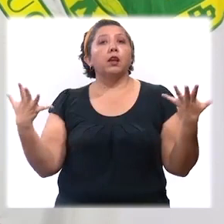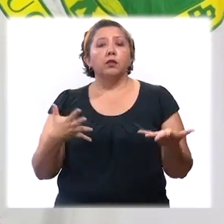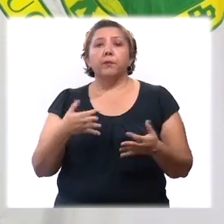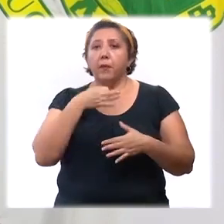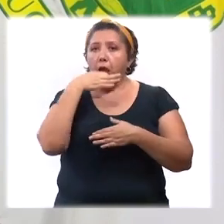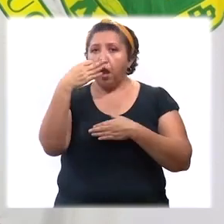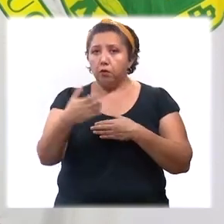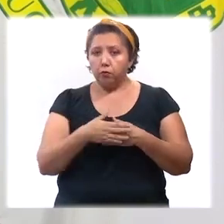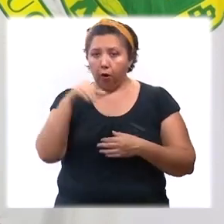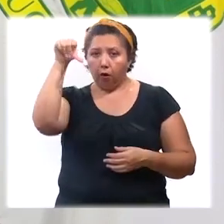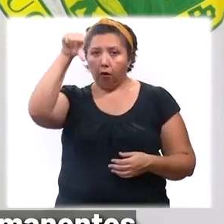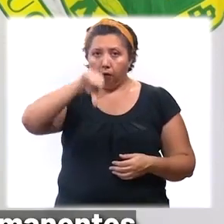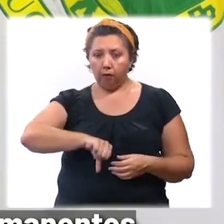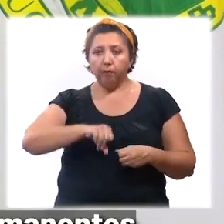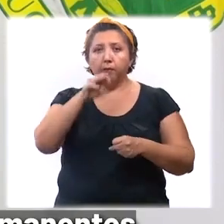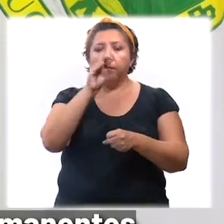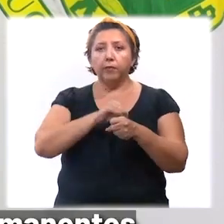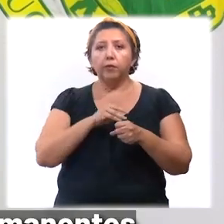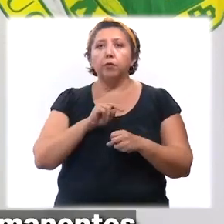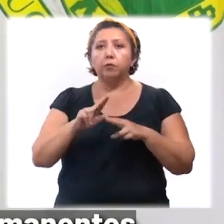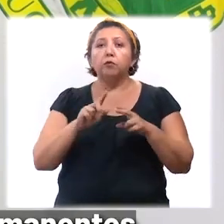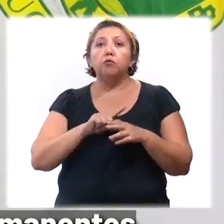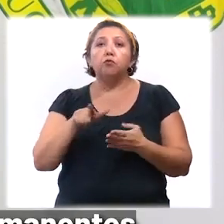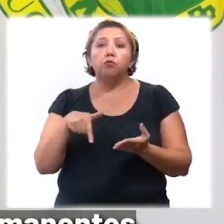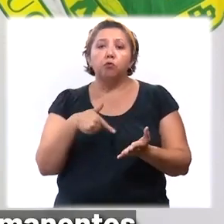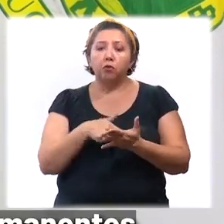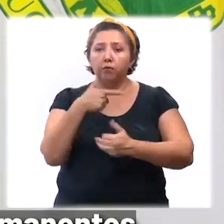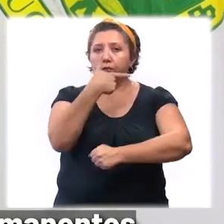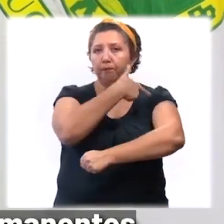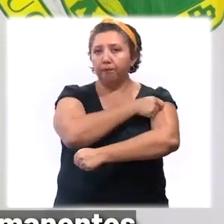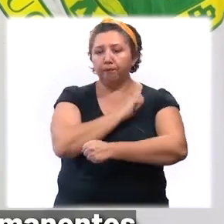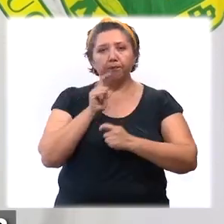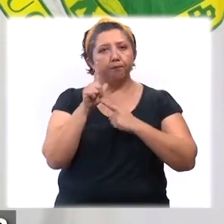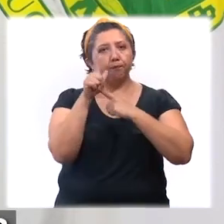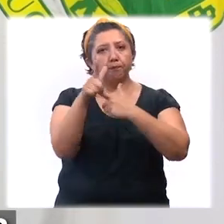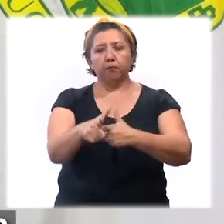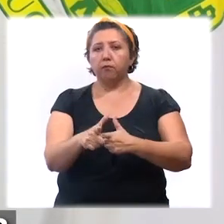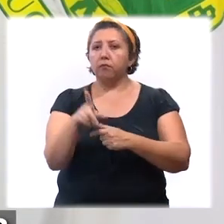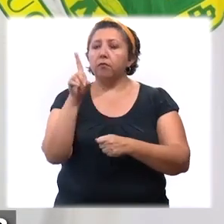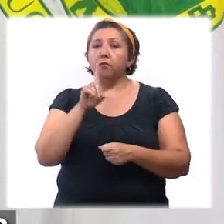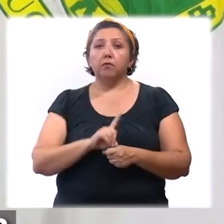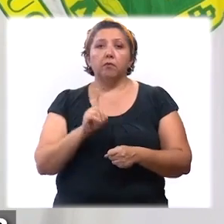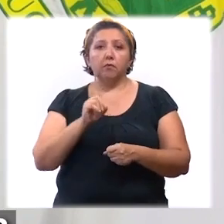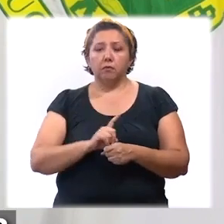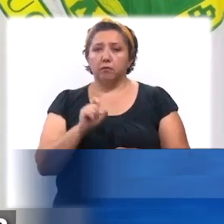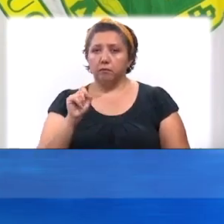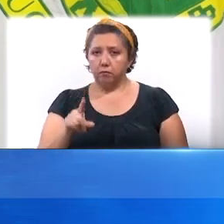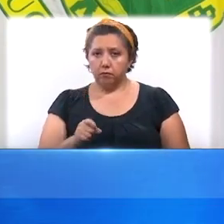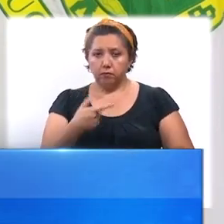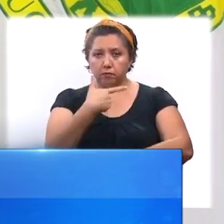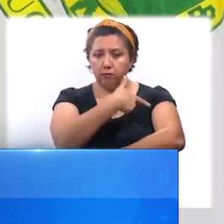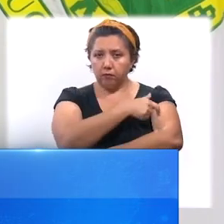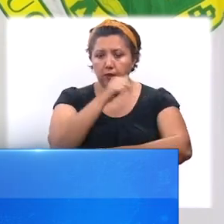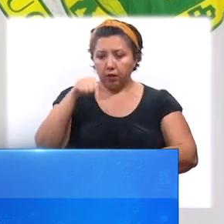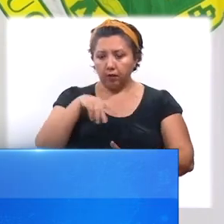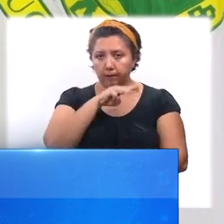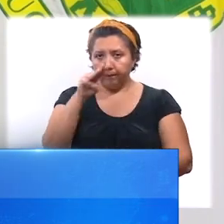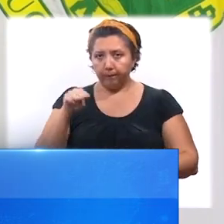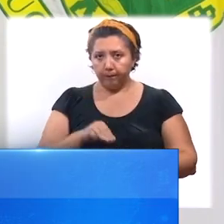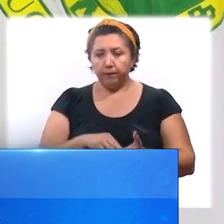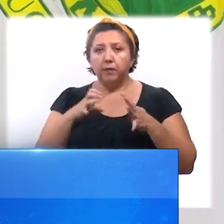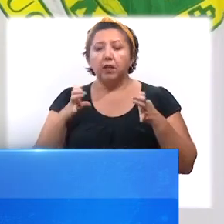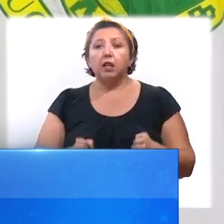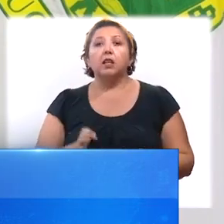hacerlo, anunciamos desde hoy la instalación de módulos de vacunación permanentes donde se estará aplicando la vacuna. En Mérida,